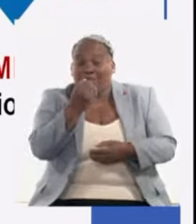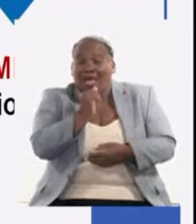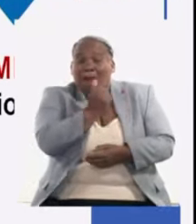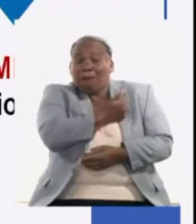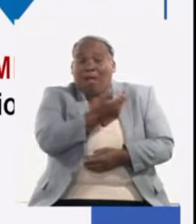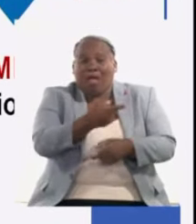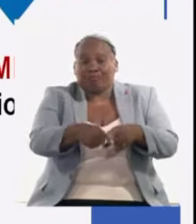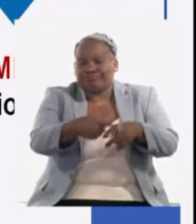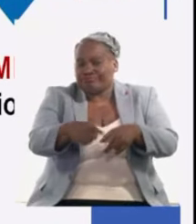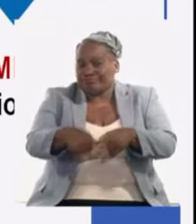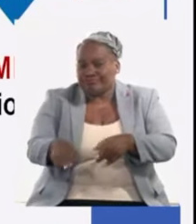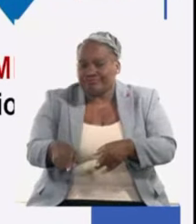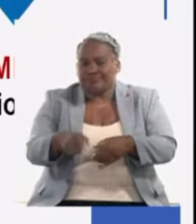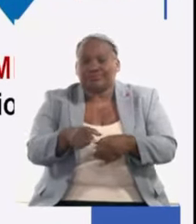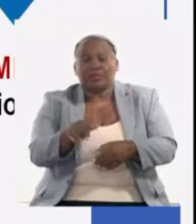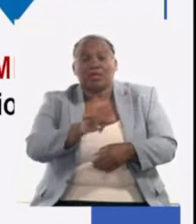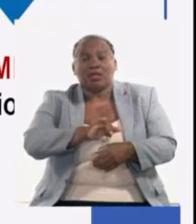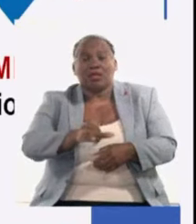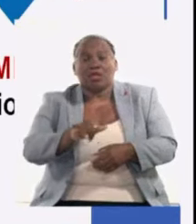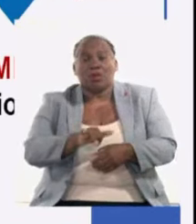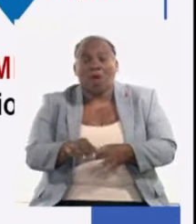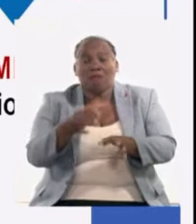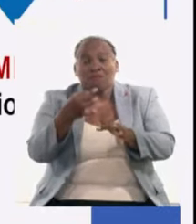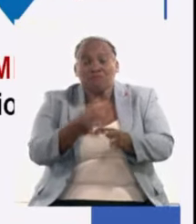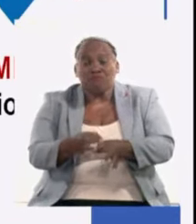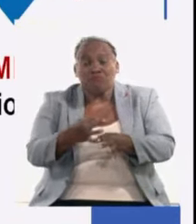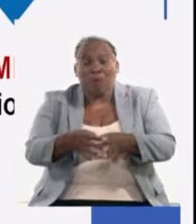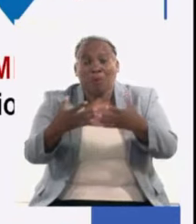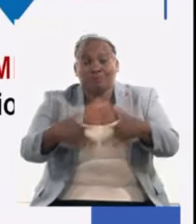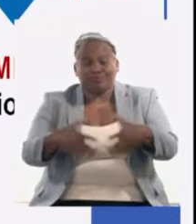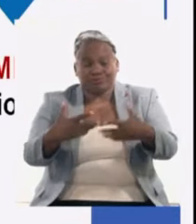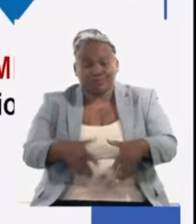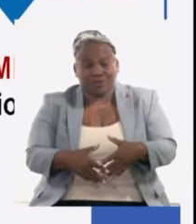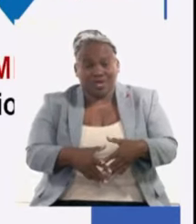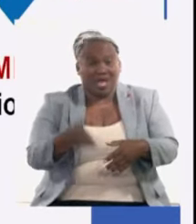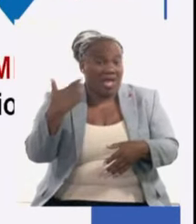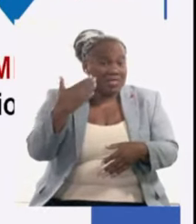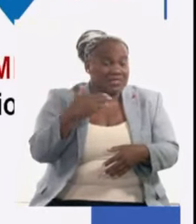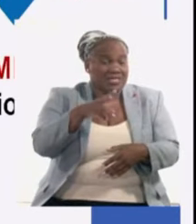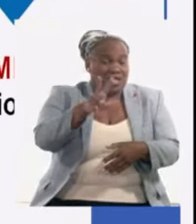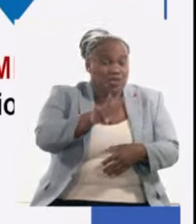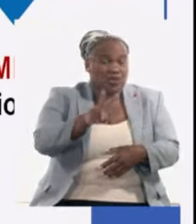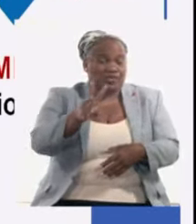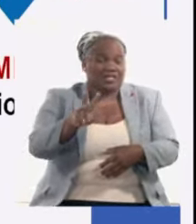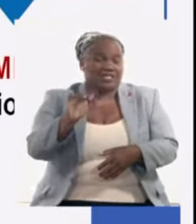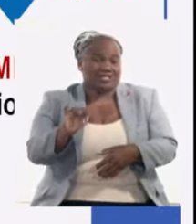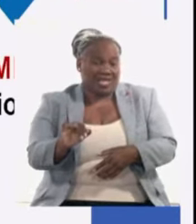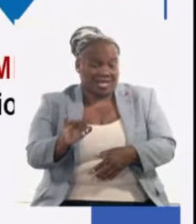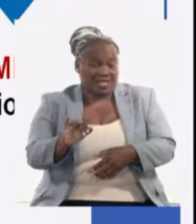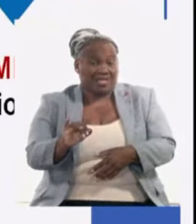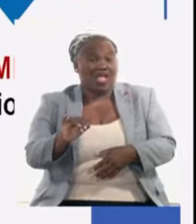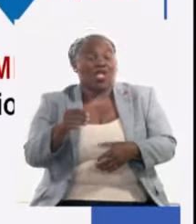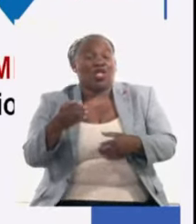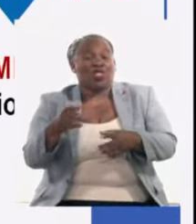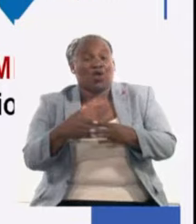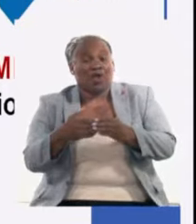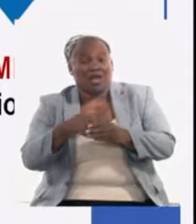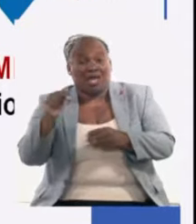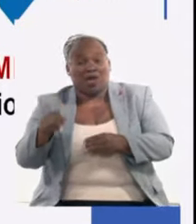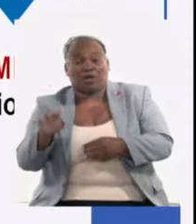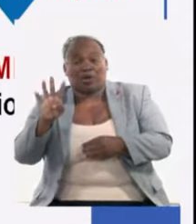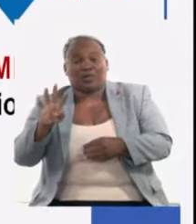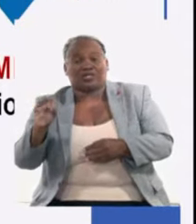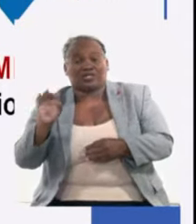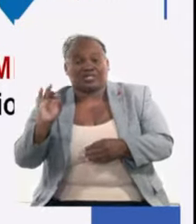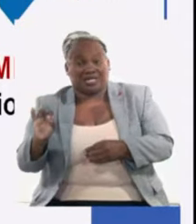masa avícola en este caso para la producción de huevo de 236 dólares por tonelada a 407 en maíz y